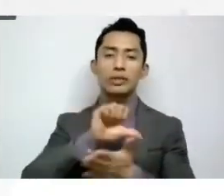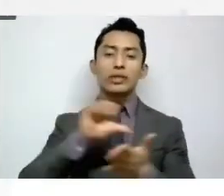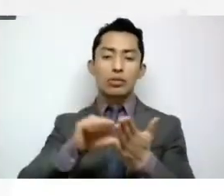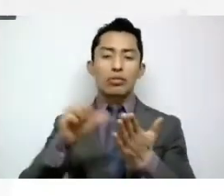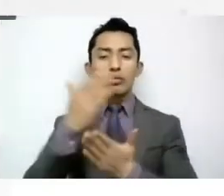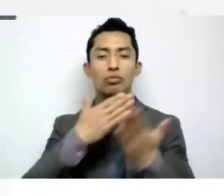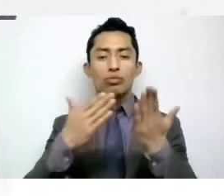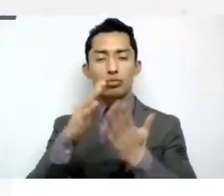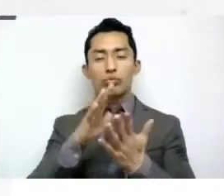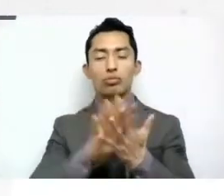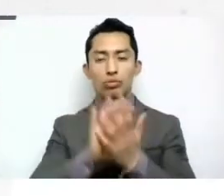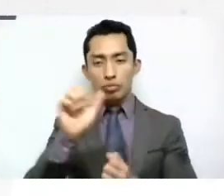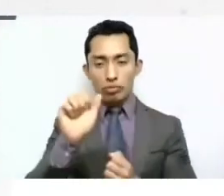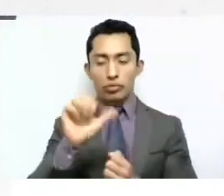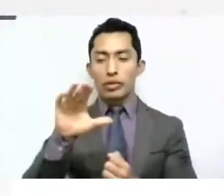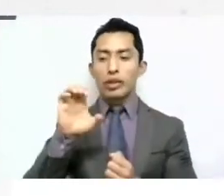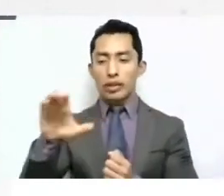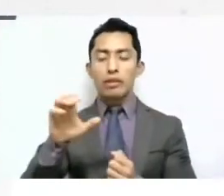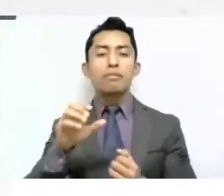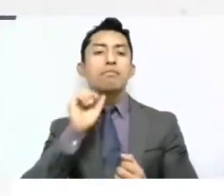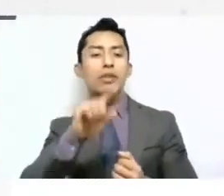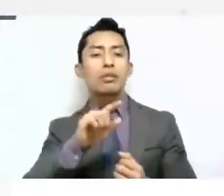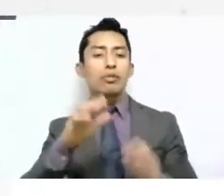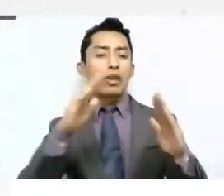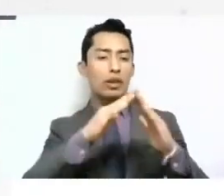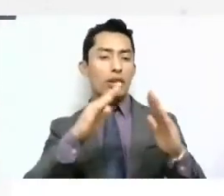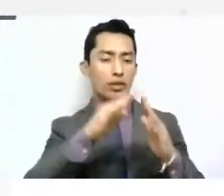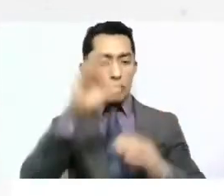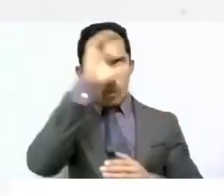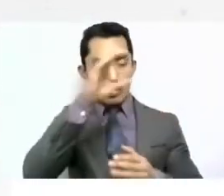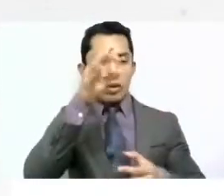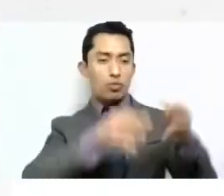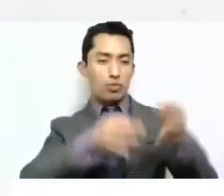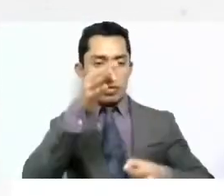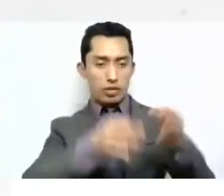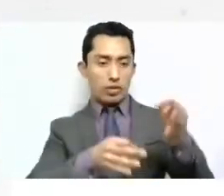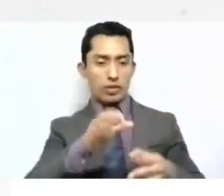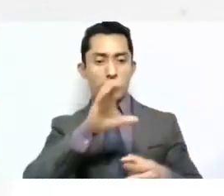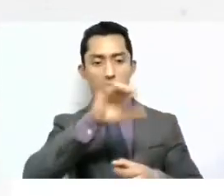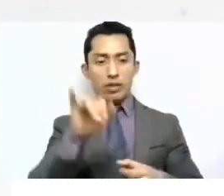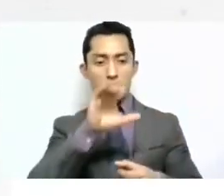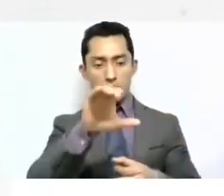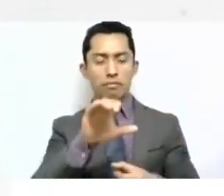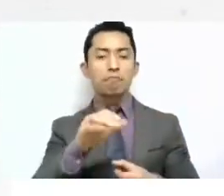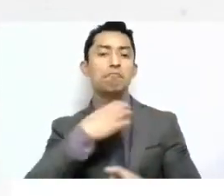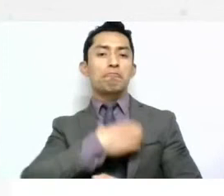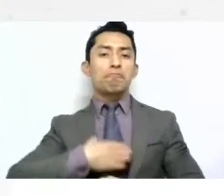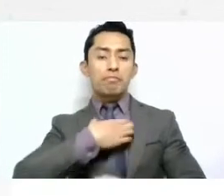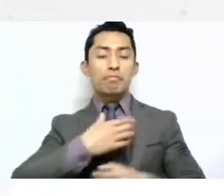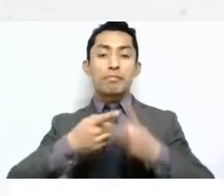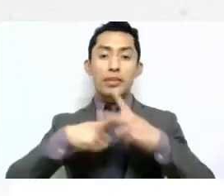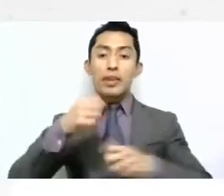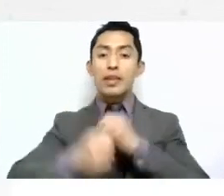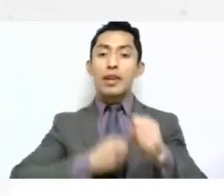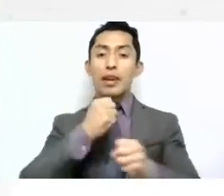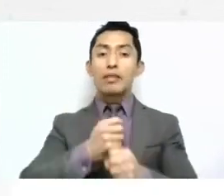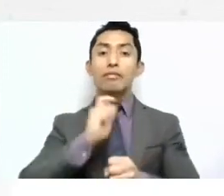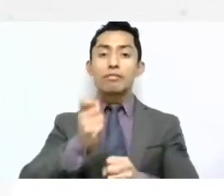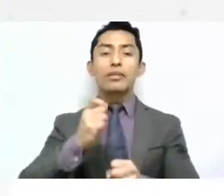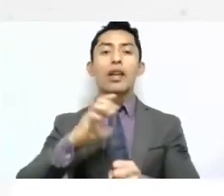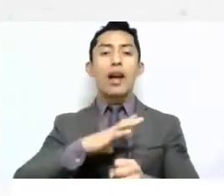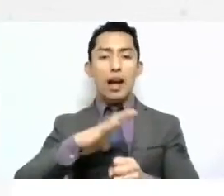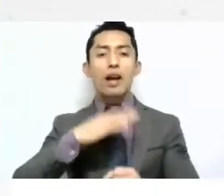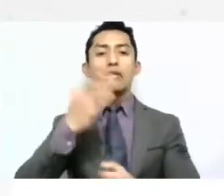y las Casas de la Cultura Jurídica. Estamos muy contentos porque vamos a iniciar este año con la presentación de